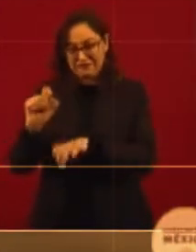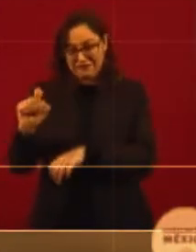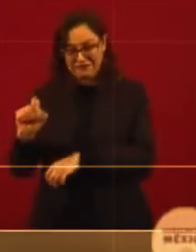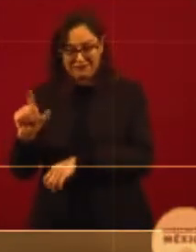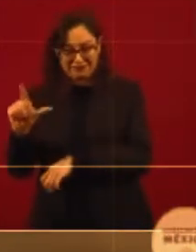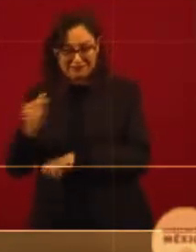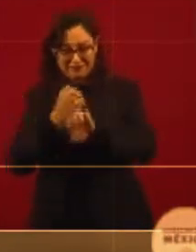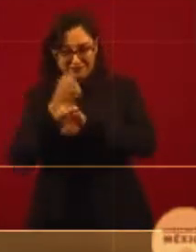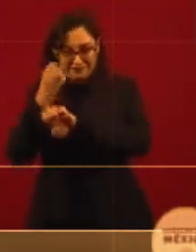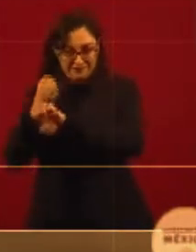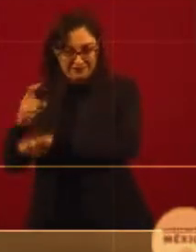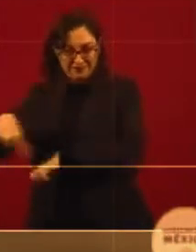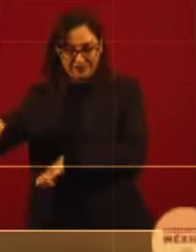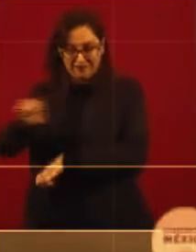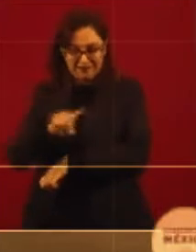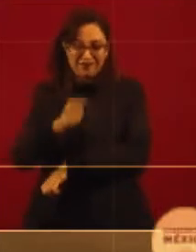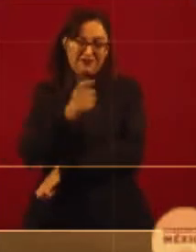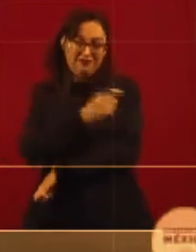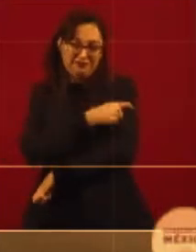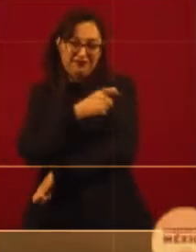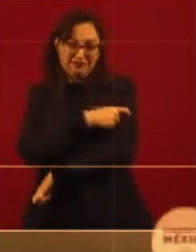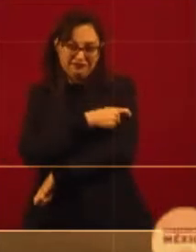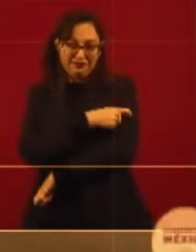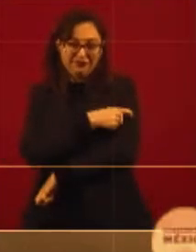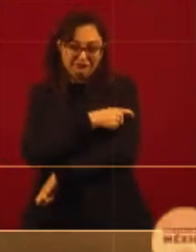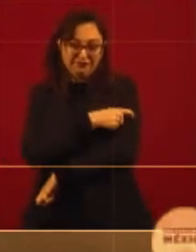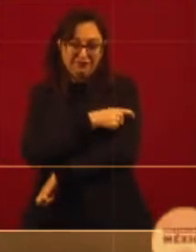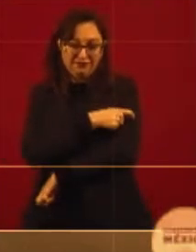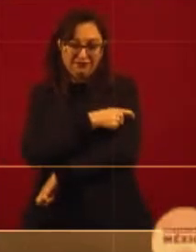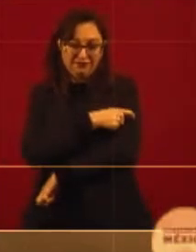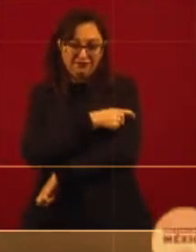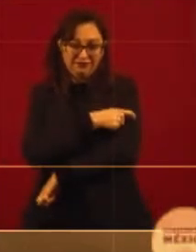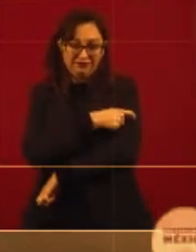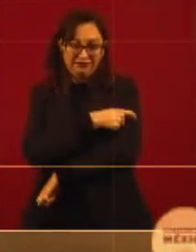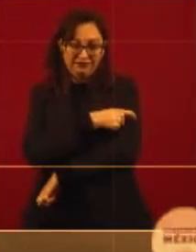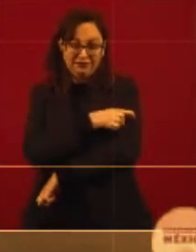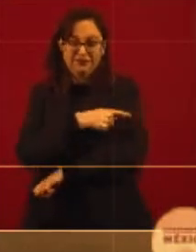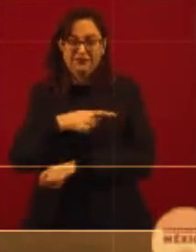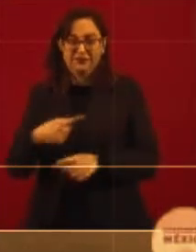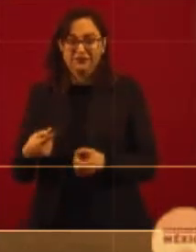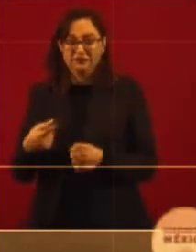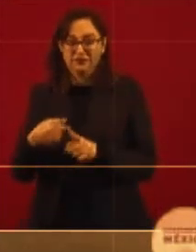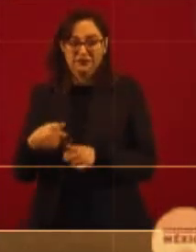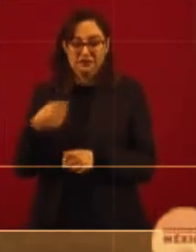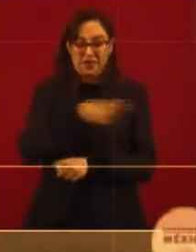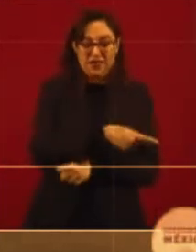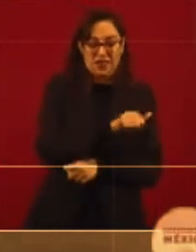estados, que van a recibir el 11 de enero,